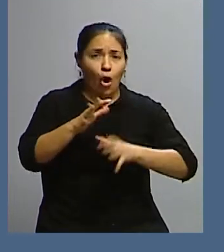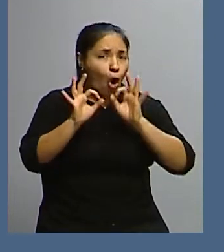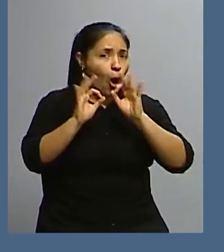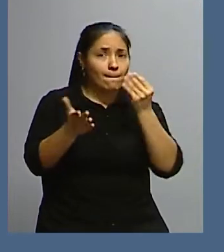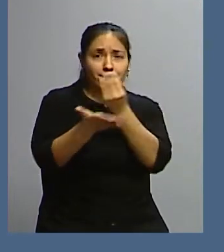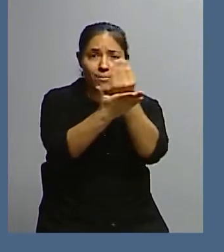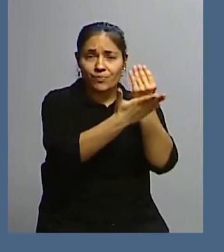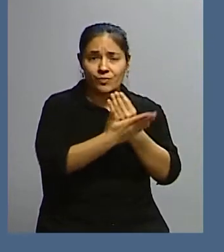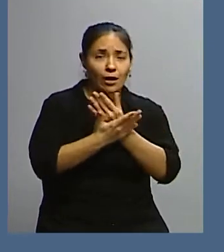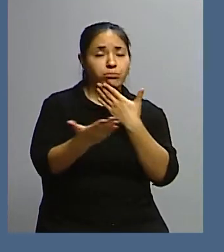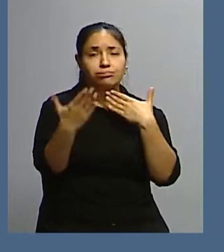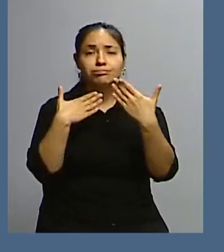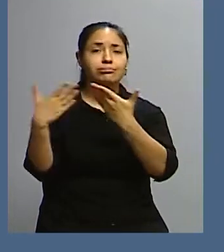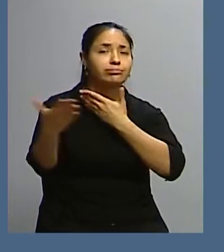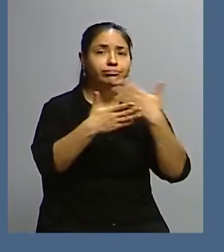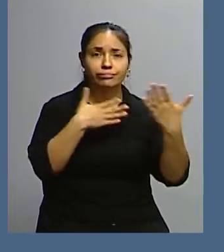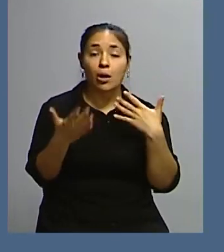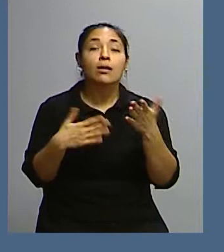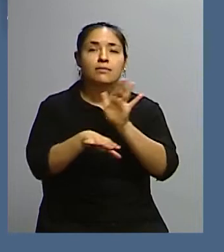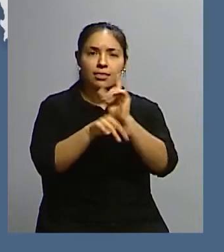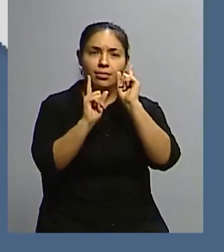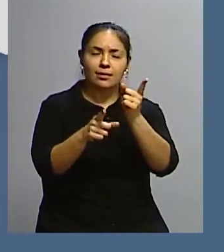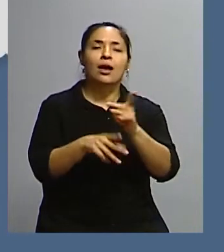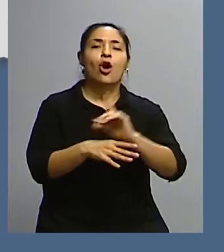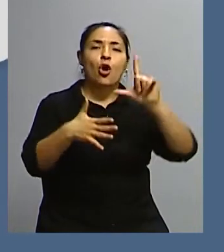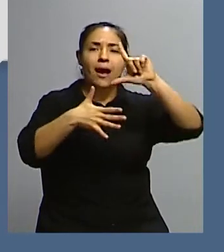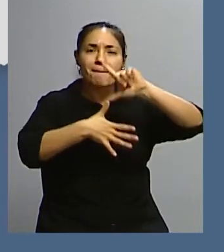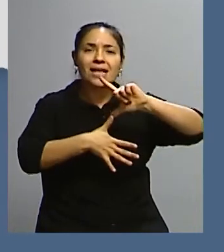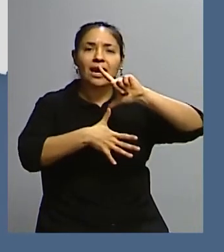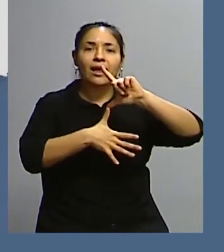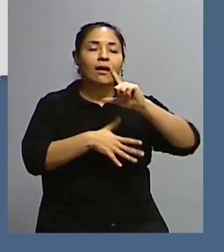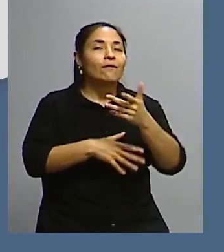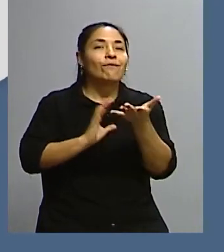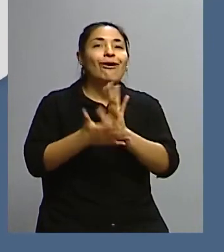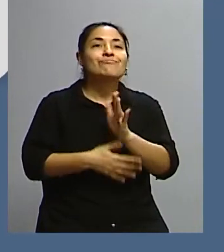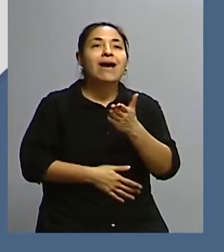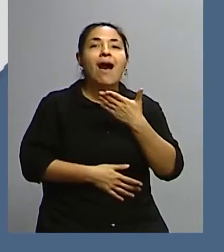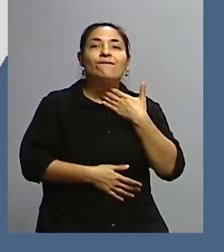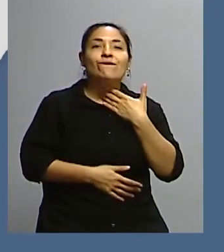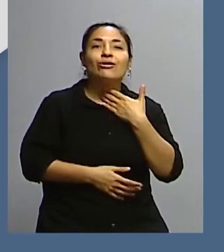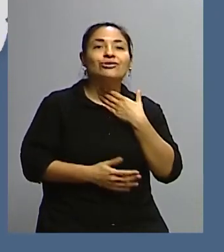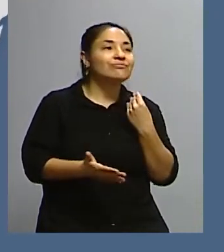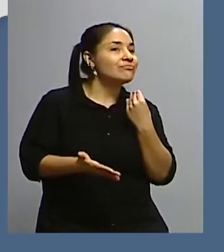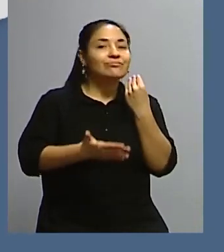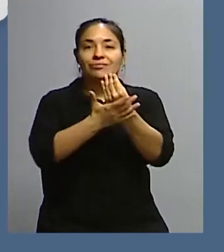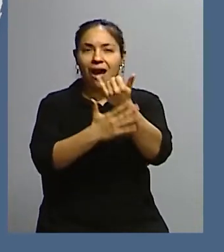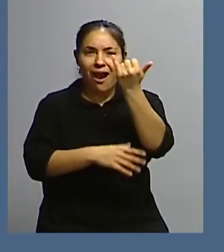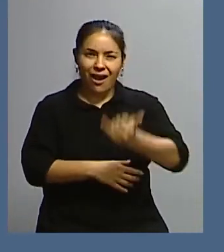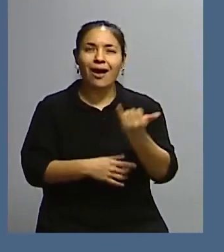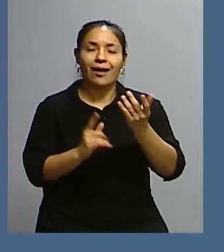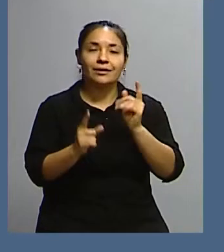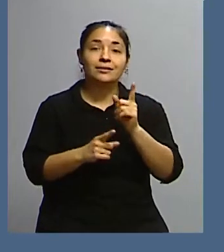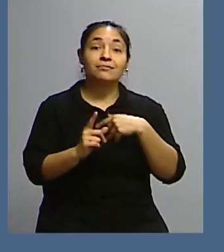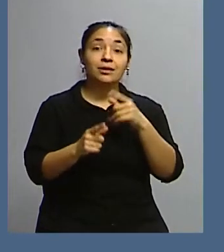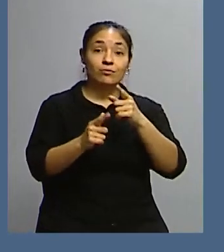también podría significar finalmente una América Latina con una sola voz, con procesos de integración robustos, en los cuales